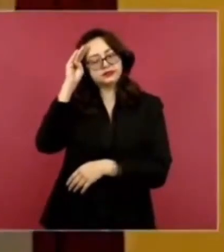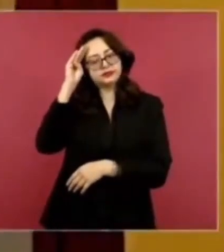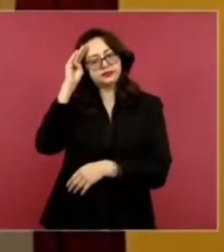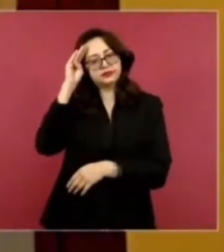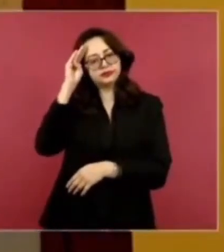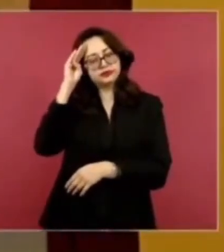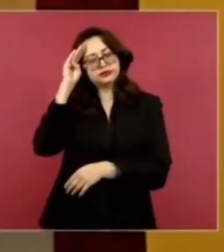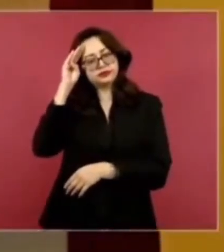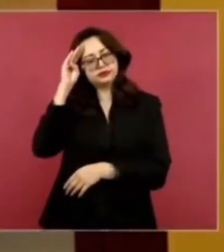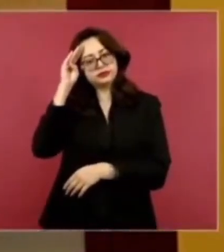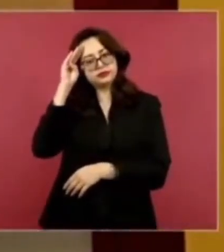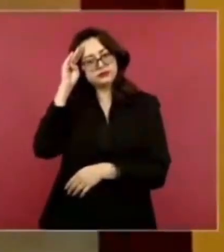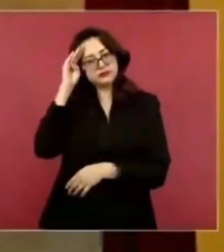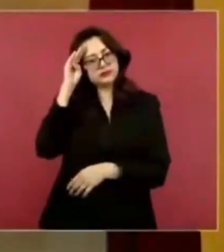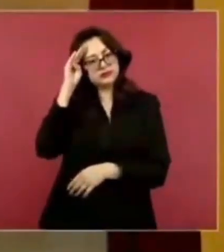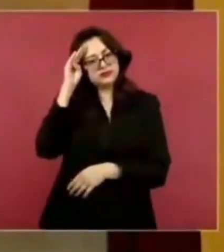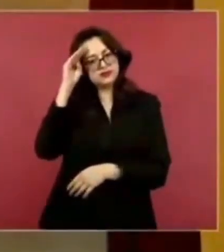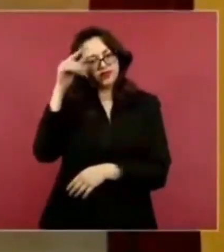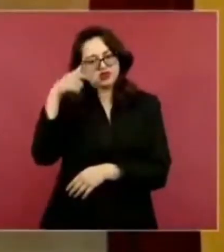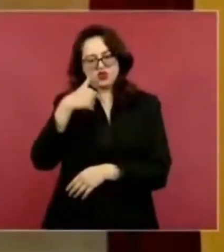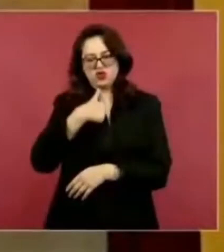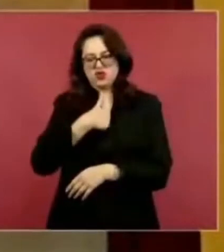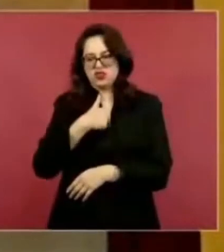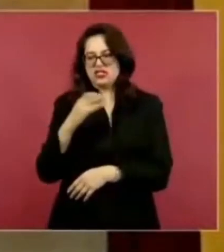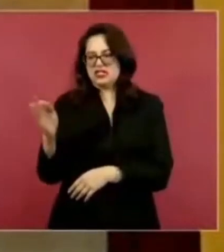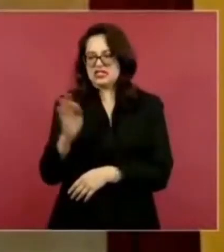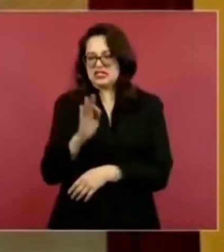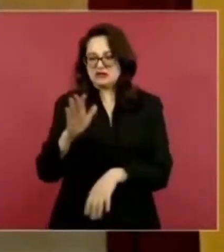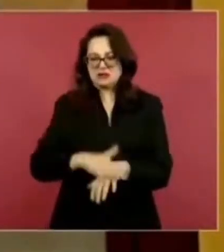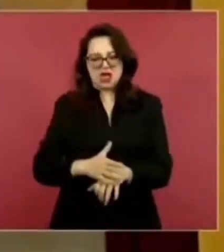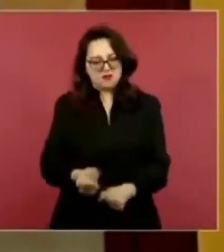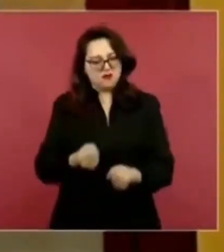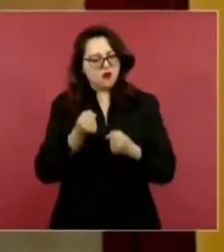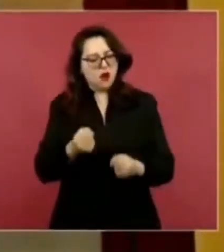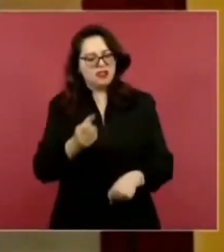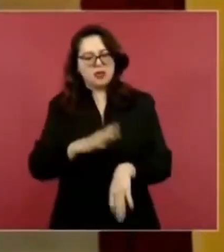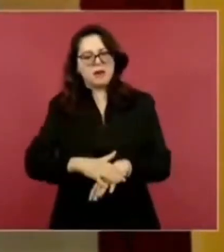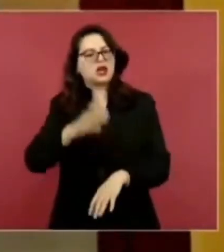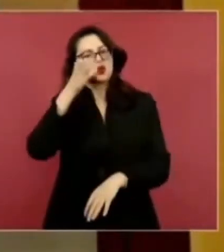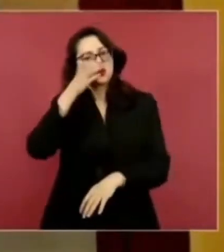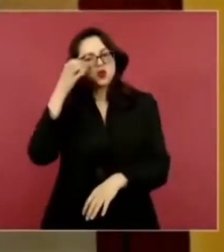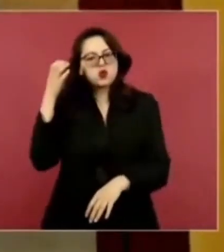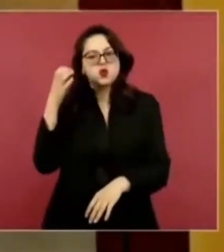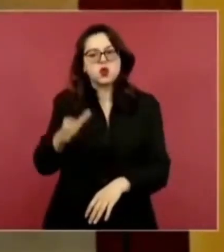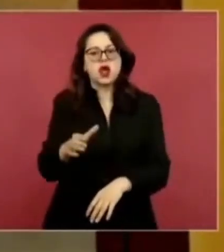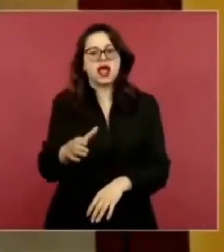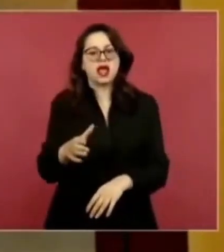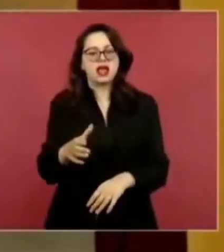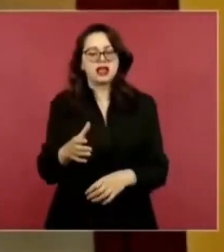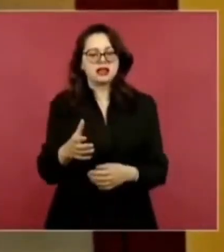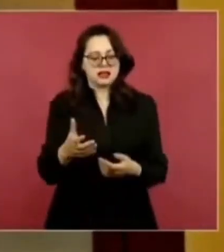decirlo más fuerte. sea, viene